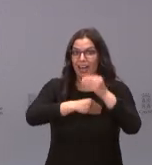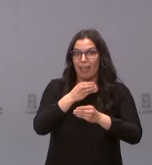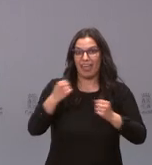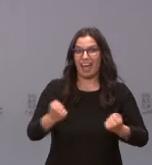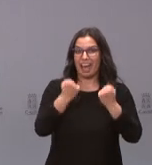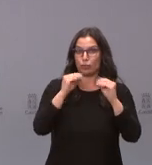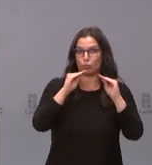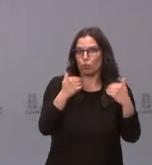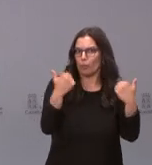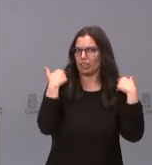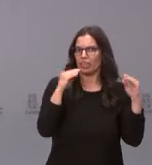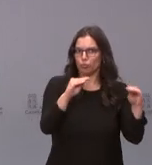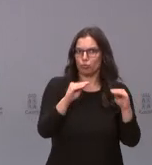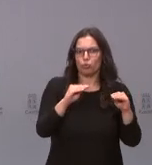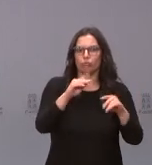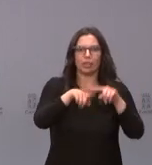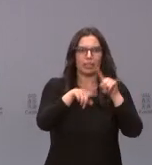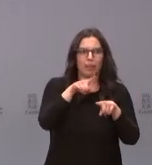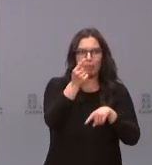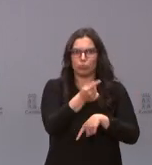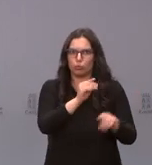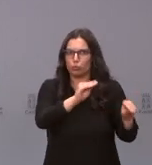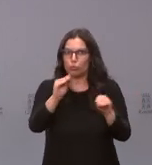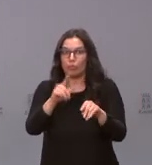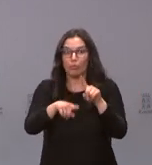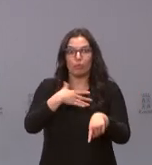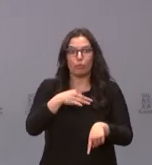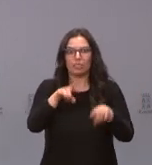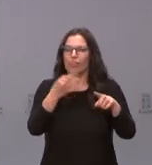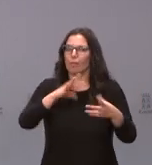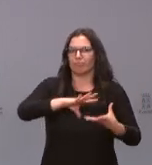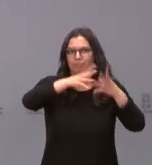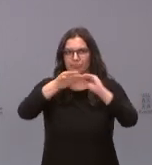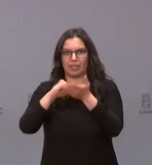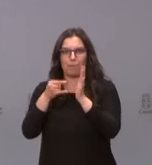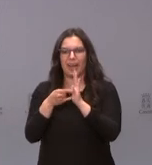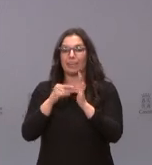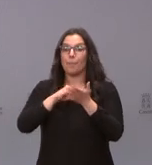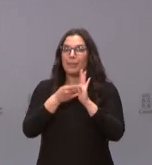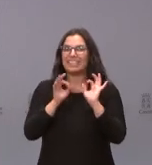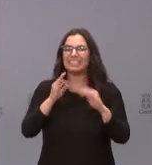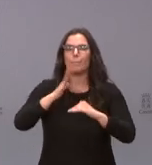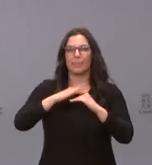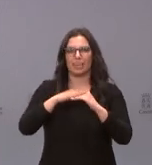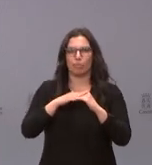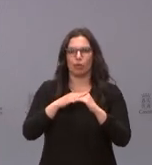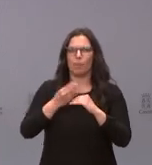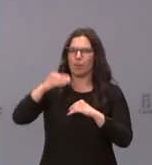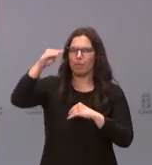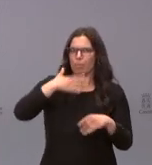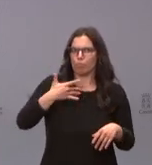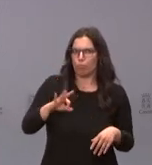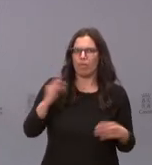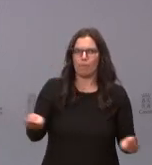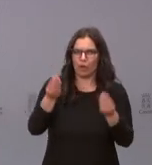sus competencias y en función de sus disponibilidades presupuestarias tienen que adecuarse a este plan de mínimos, que por lo tanto siempre podrá superarse y